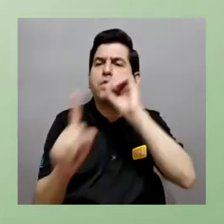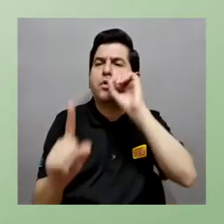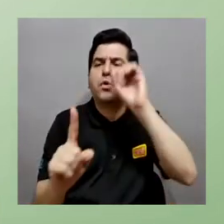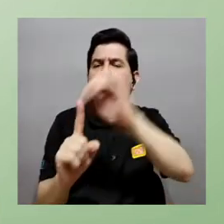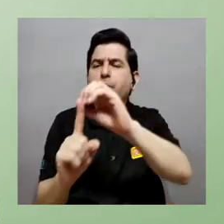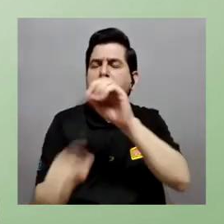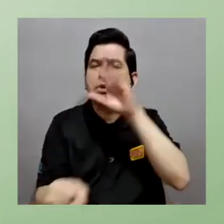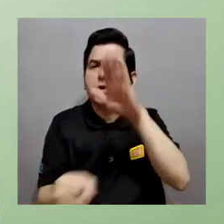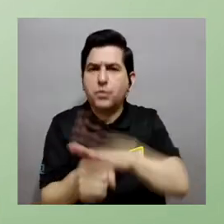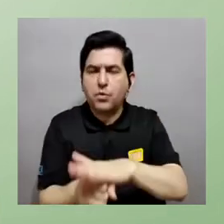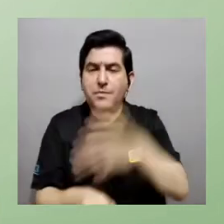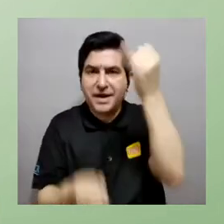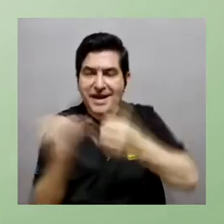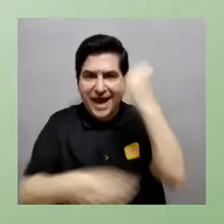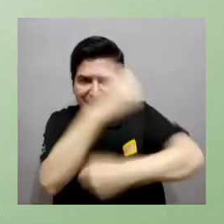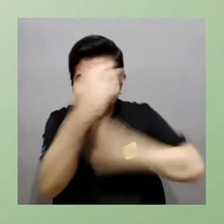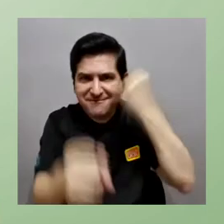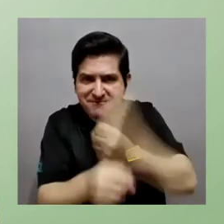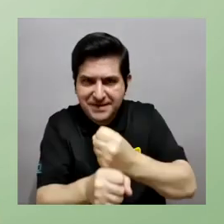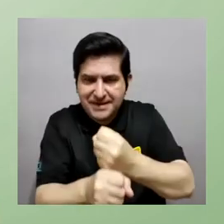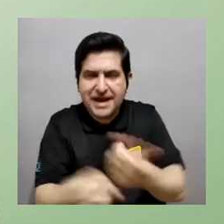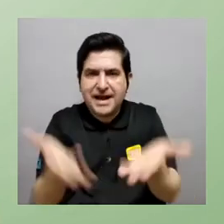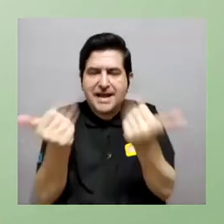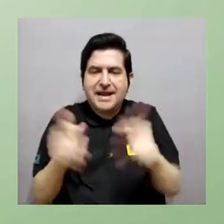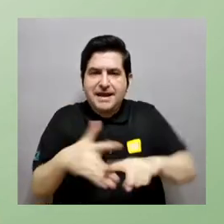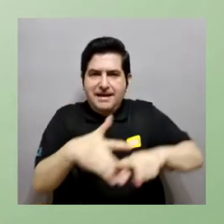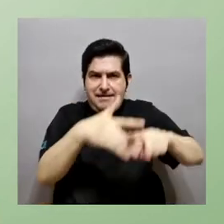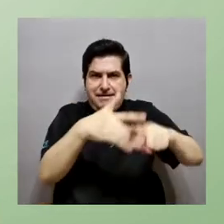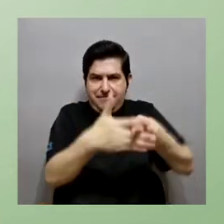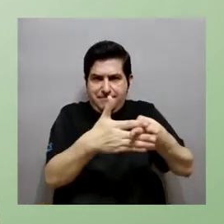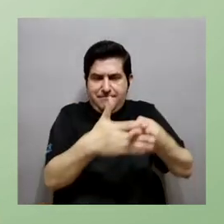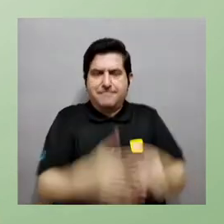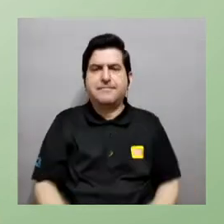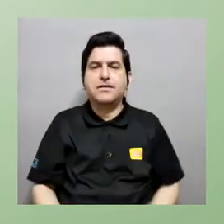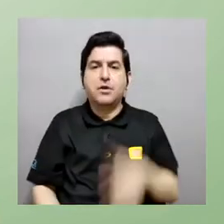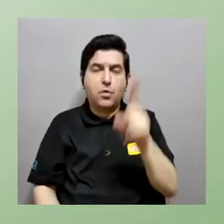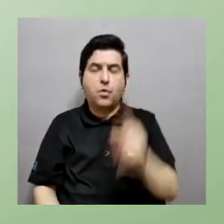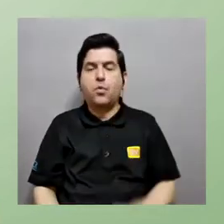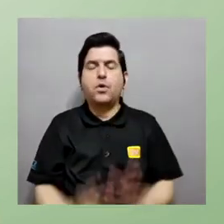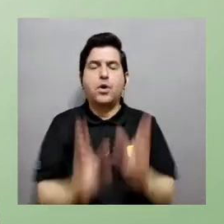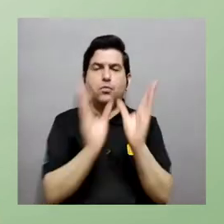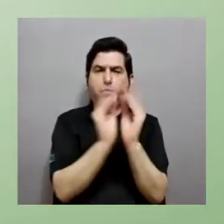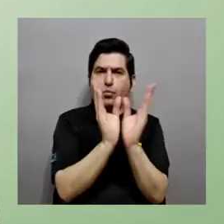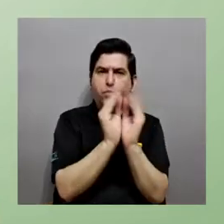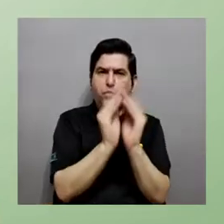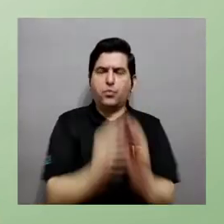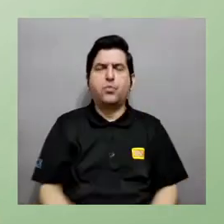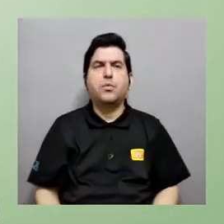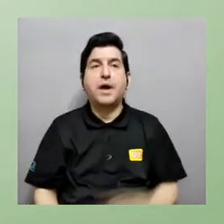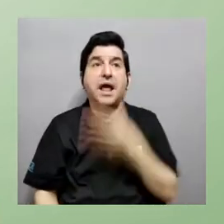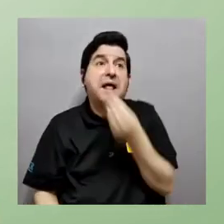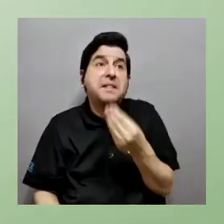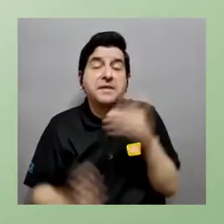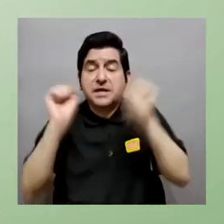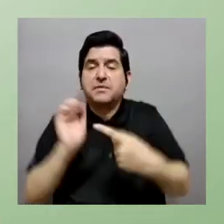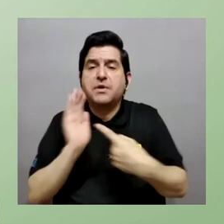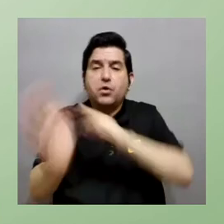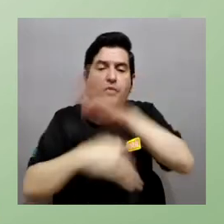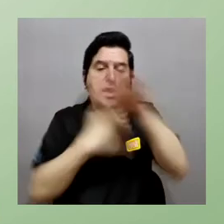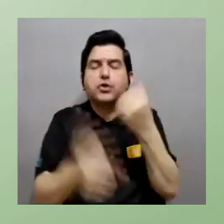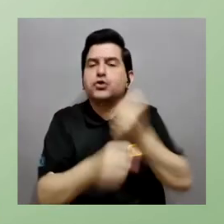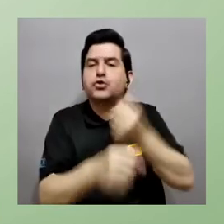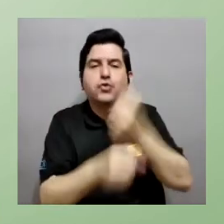cómo le podríamos apoyar a llegar a sus objetivos y al final del año lo que queremos es que se empiece a hacer un